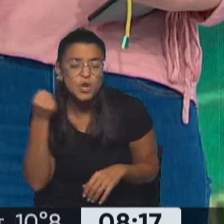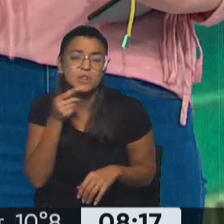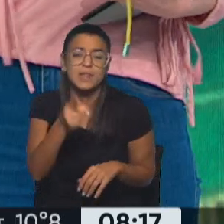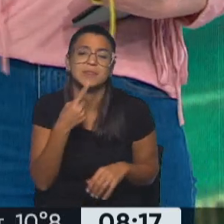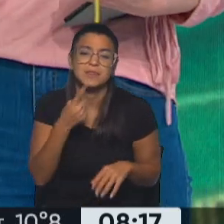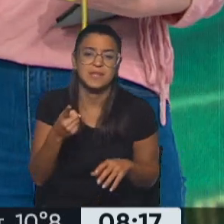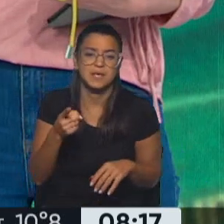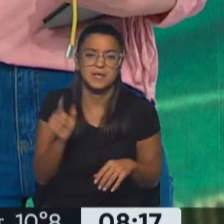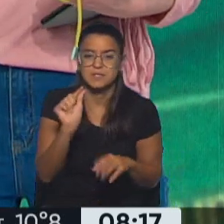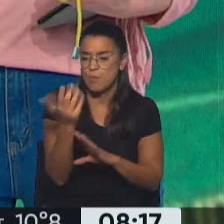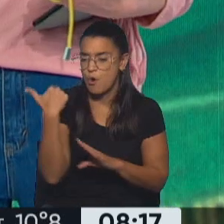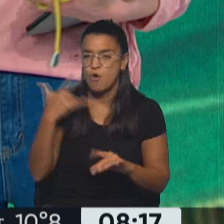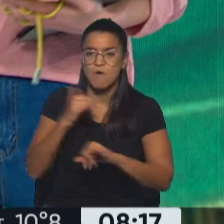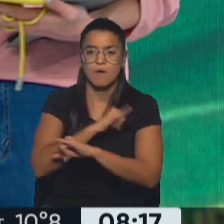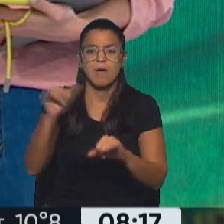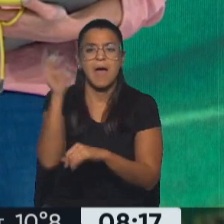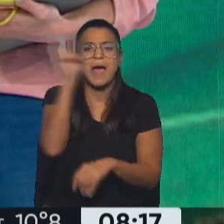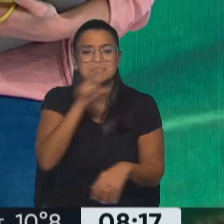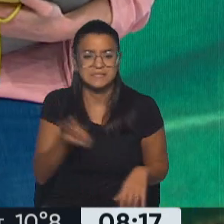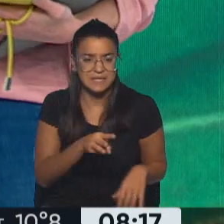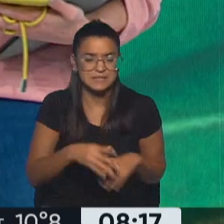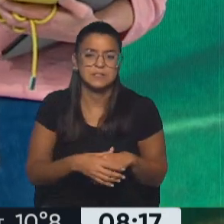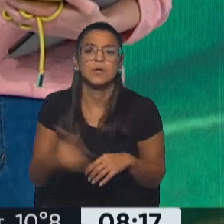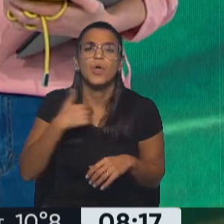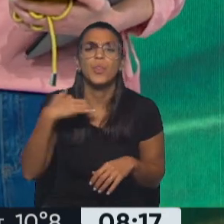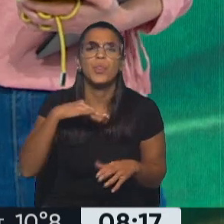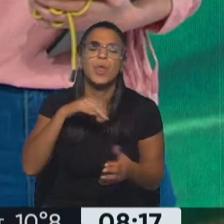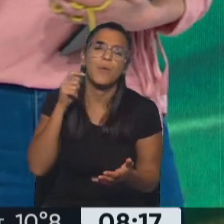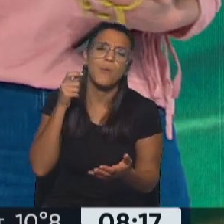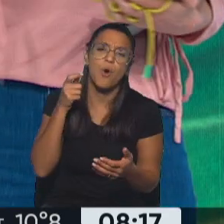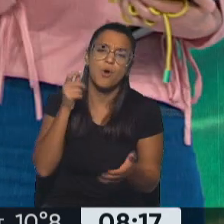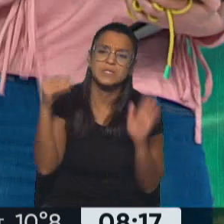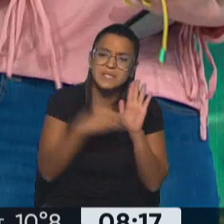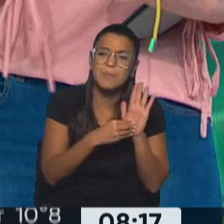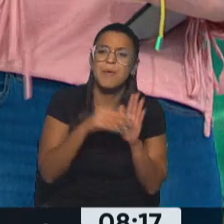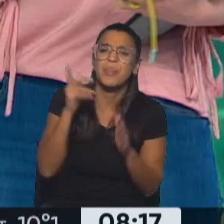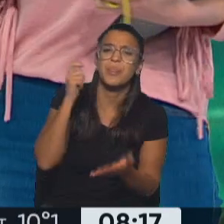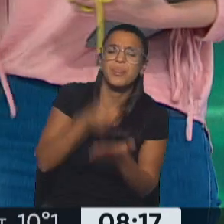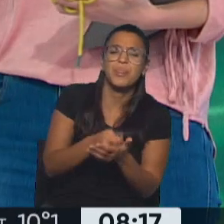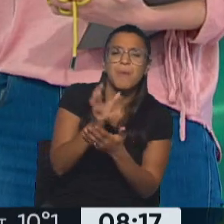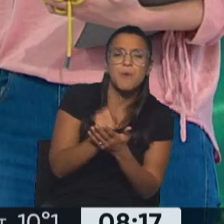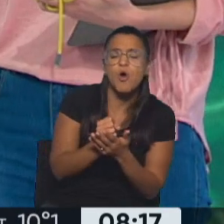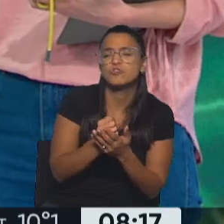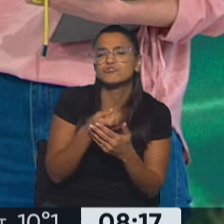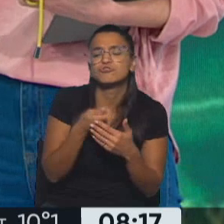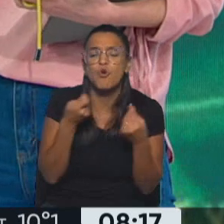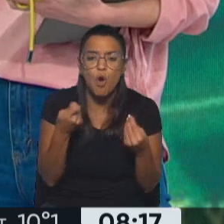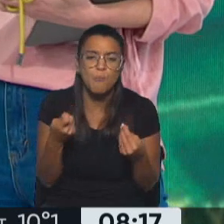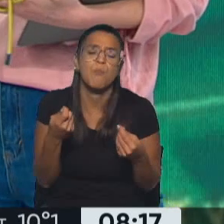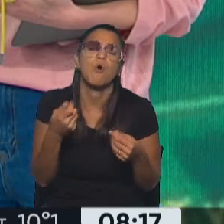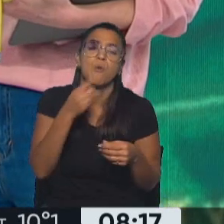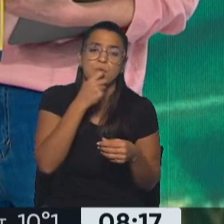siguiente que acaban de informar desde ANSES, me tengo que escribir, me lo depositan, ¿cómo es bueno? En el caso de los